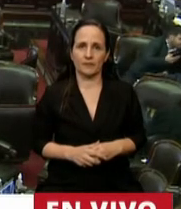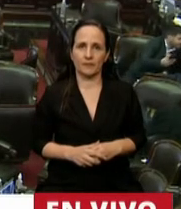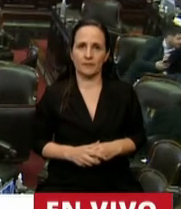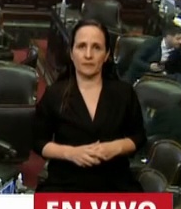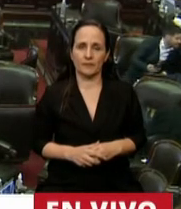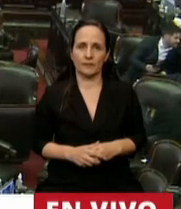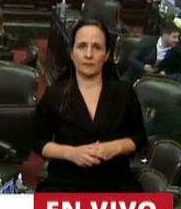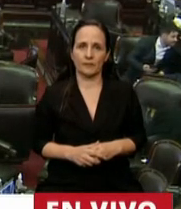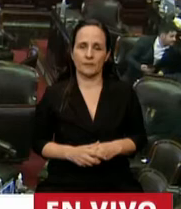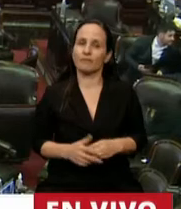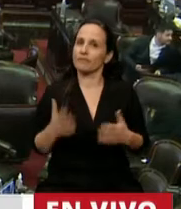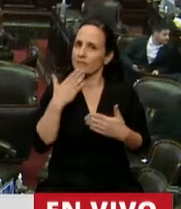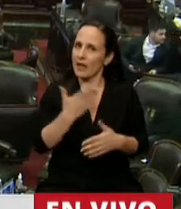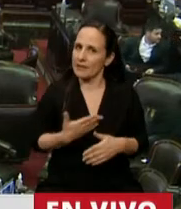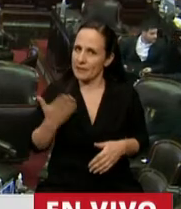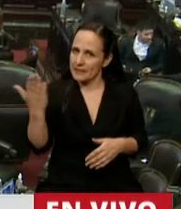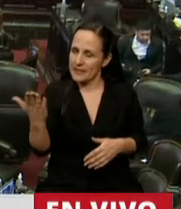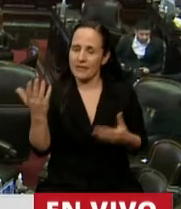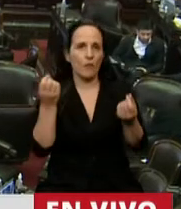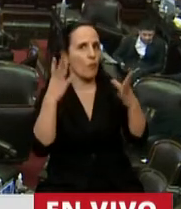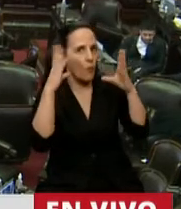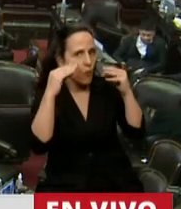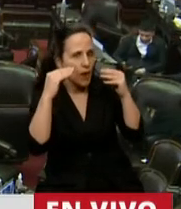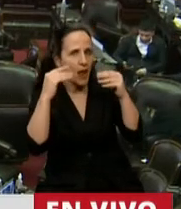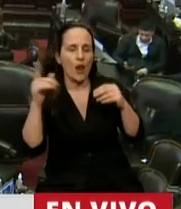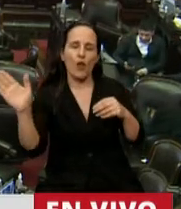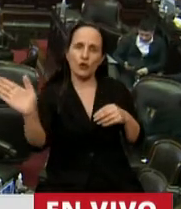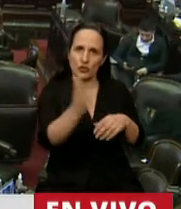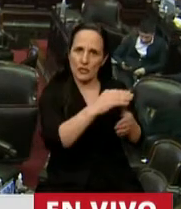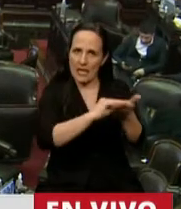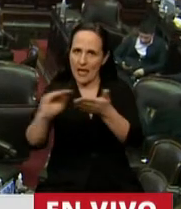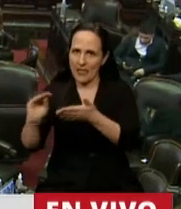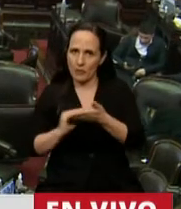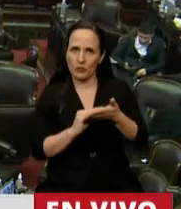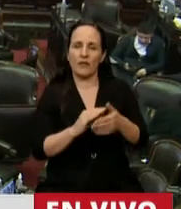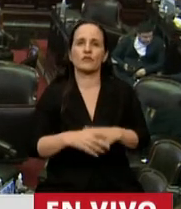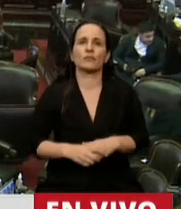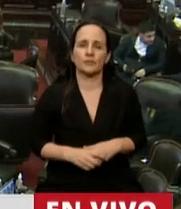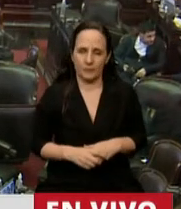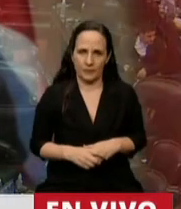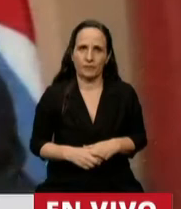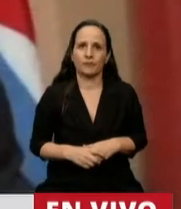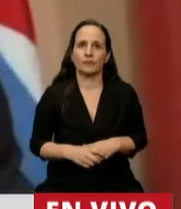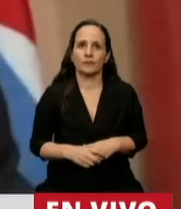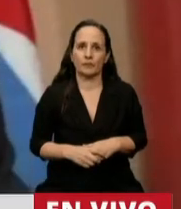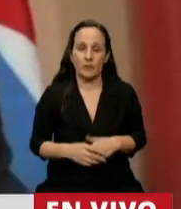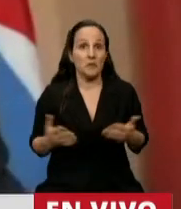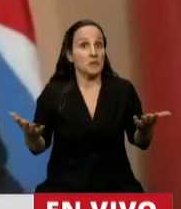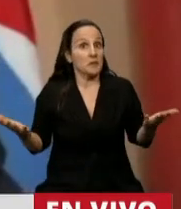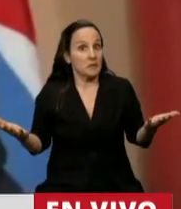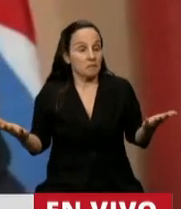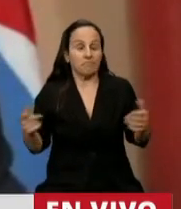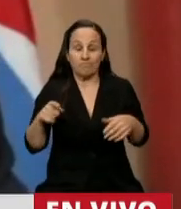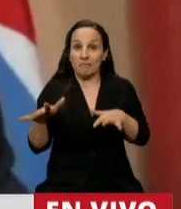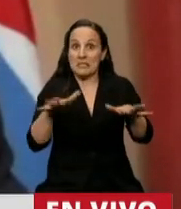Señor Presidente, buenas noches, buenas noches a los colegas diputados. Sin duda alguna que la situación